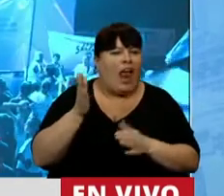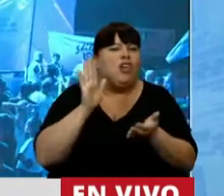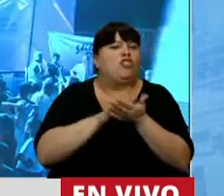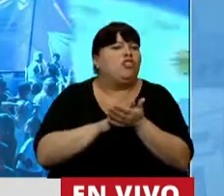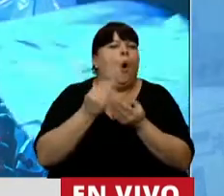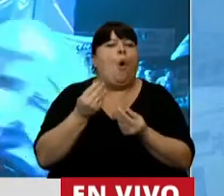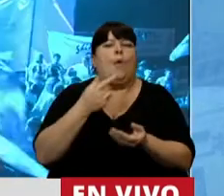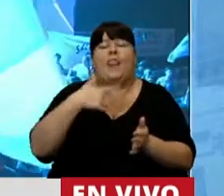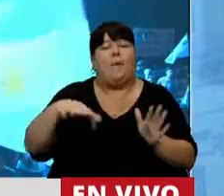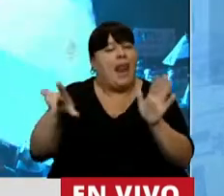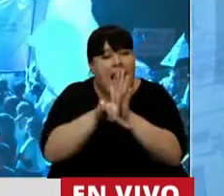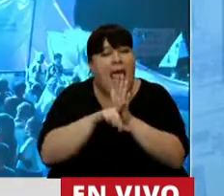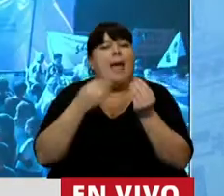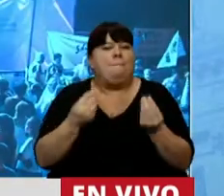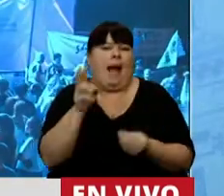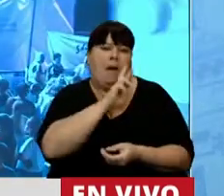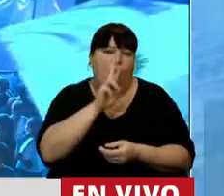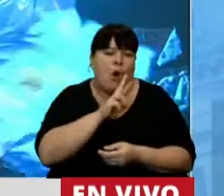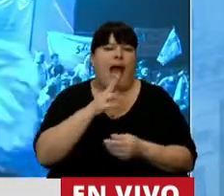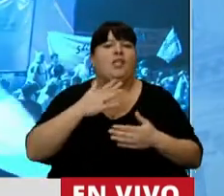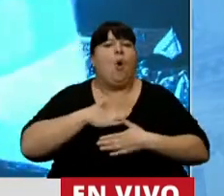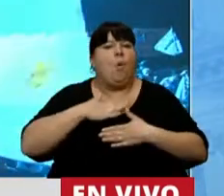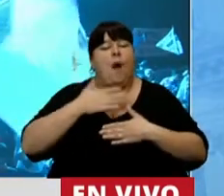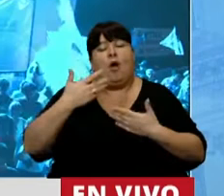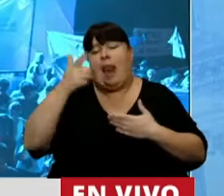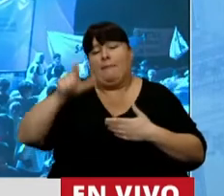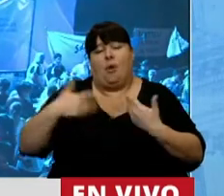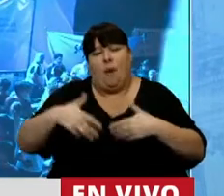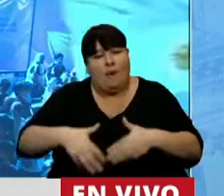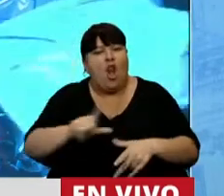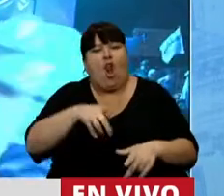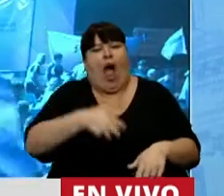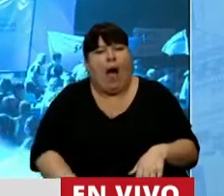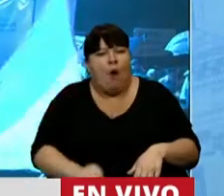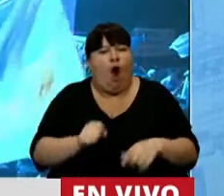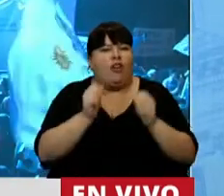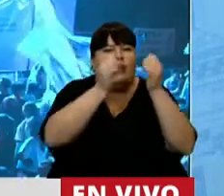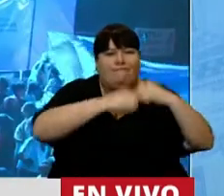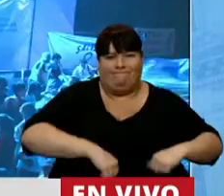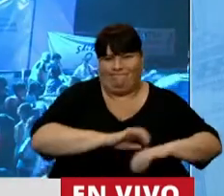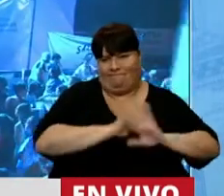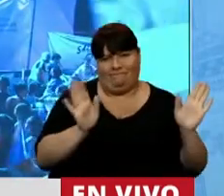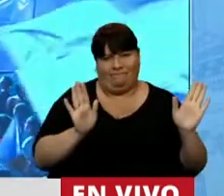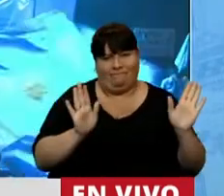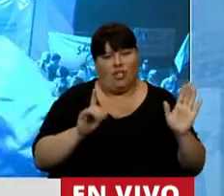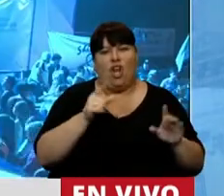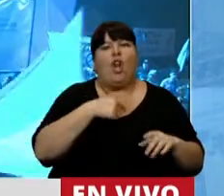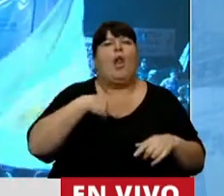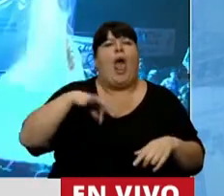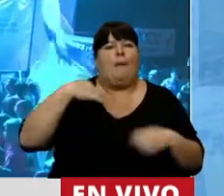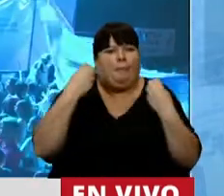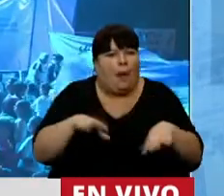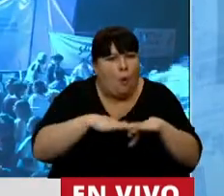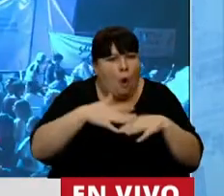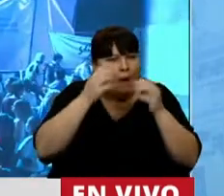de que hay que legislar para que nuestras mujeres y los cuerpos gestantes no aborten en situaciones de clandestinidad, no arriesguen su